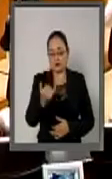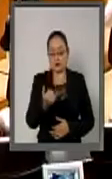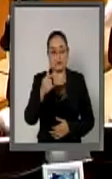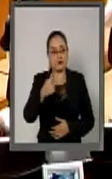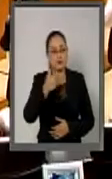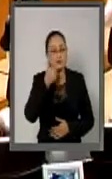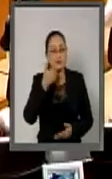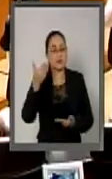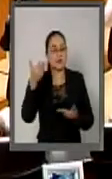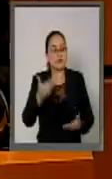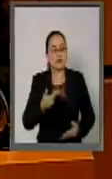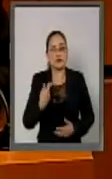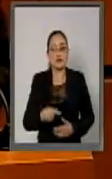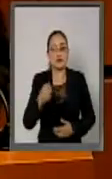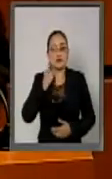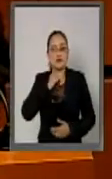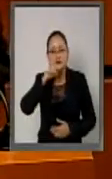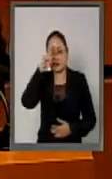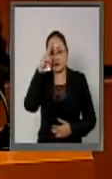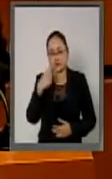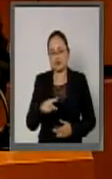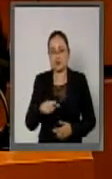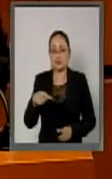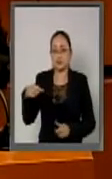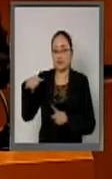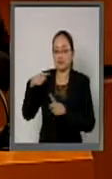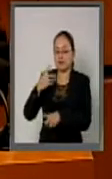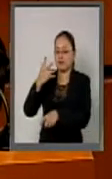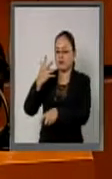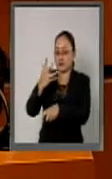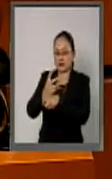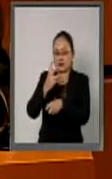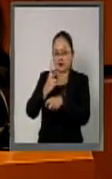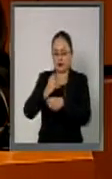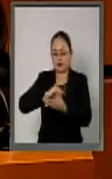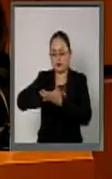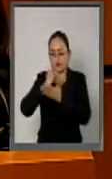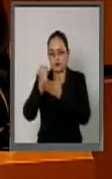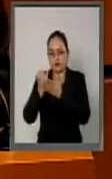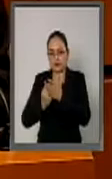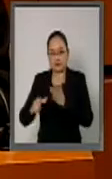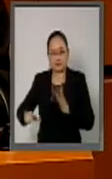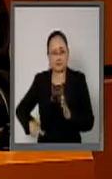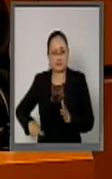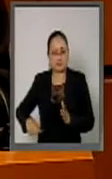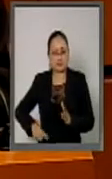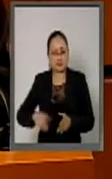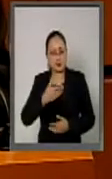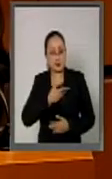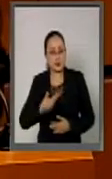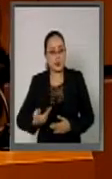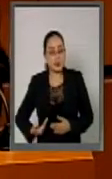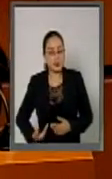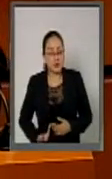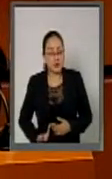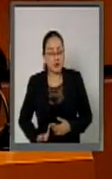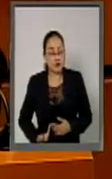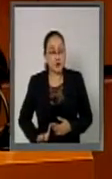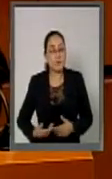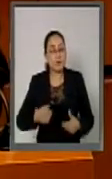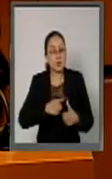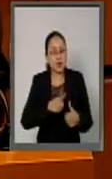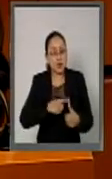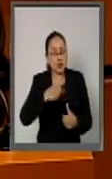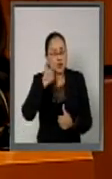República. En el marco de la glosa del quinto informe de gobierno, en primer lugar, queremos reconocer el